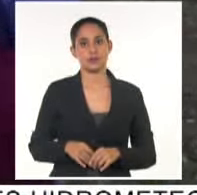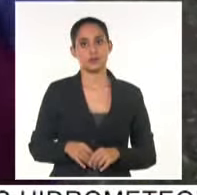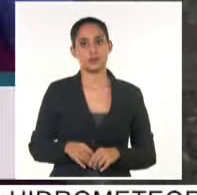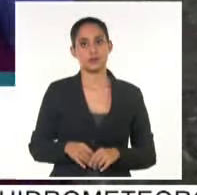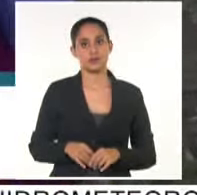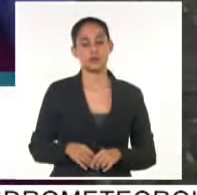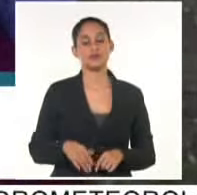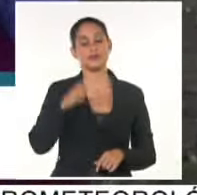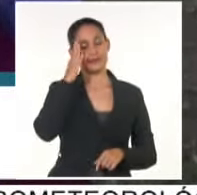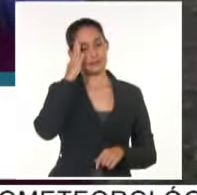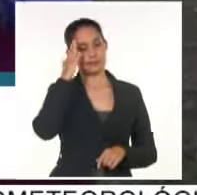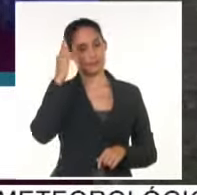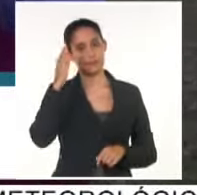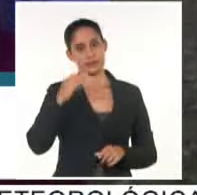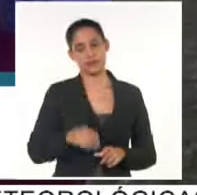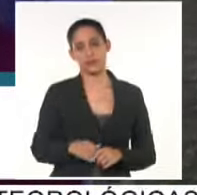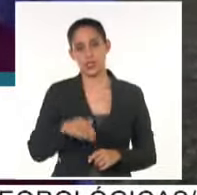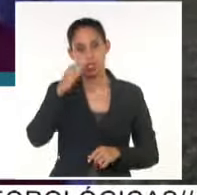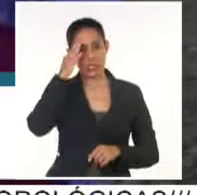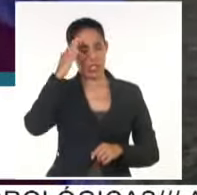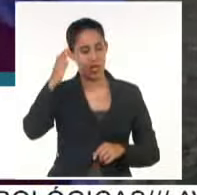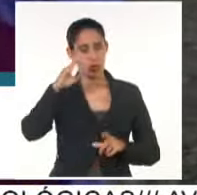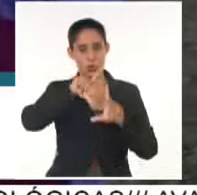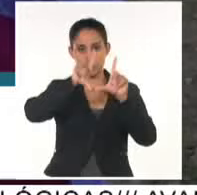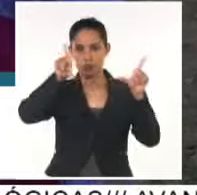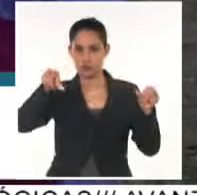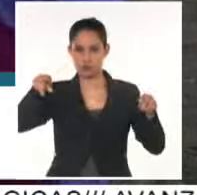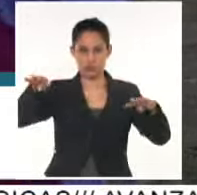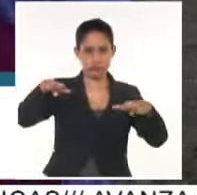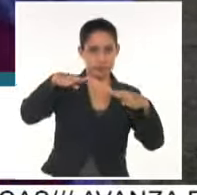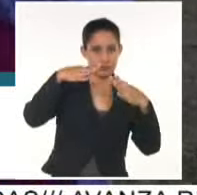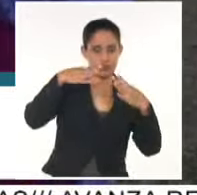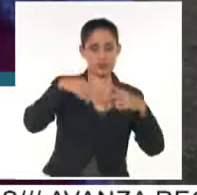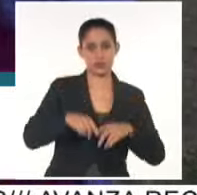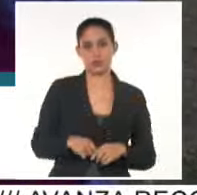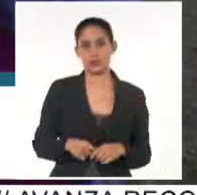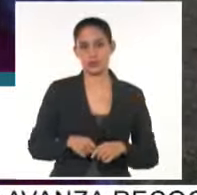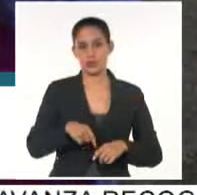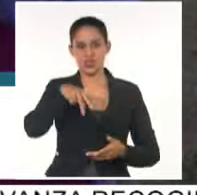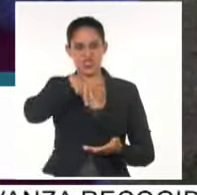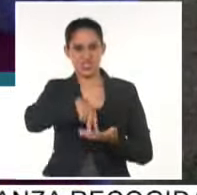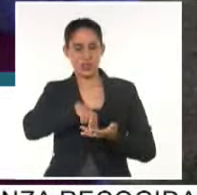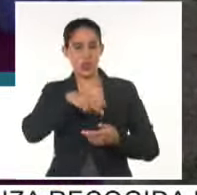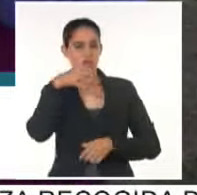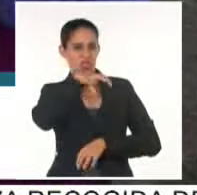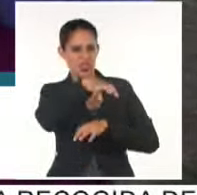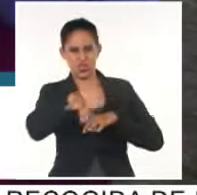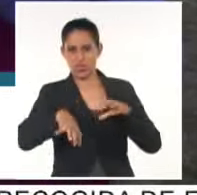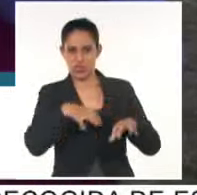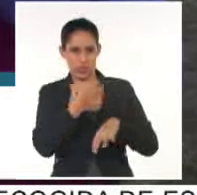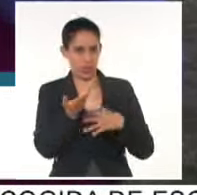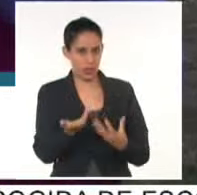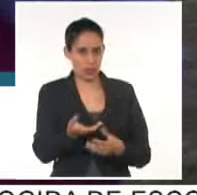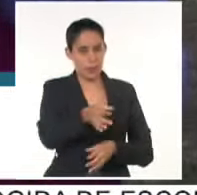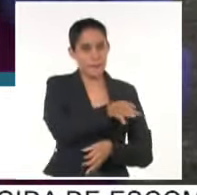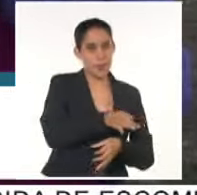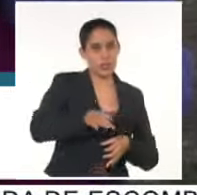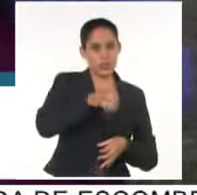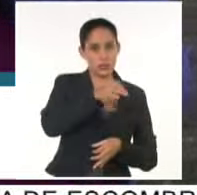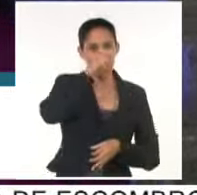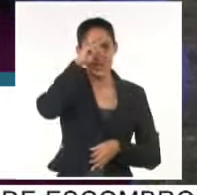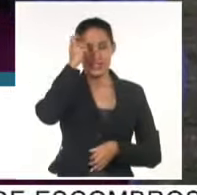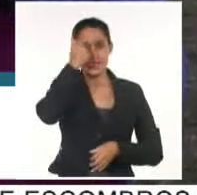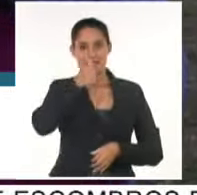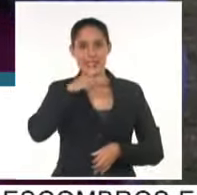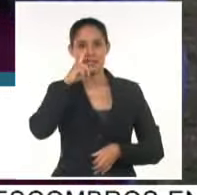Gracias, Sandra. Saludos a toda la teleaudiencia. Me encuentro en Baitiquirí, en el municipio de San Antonio del